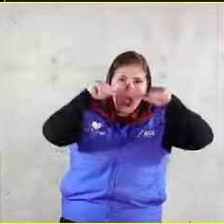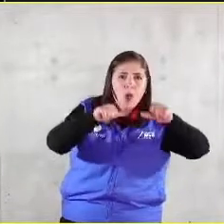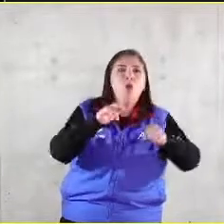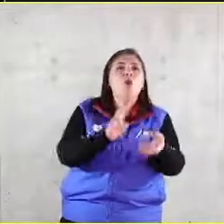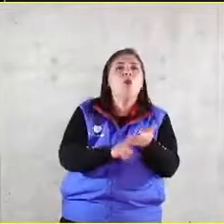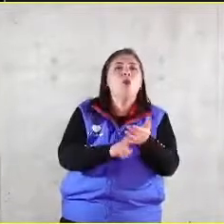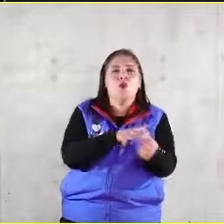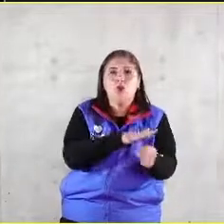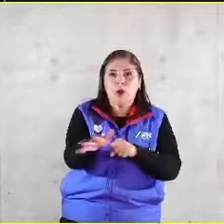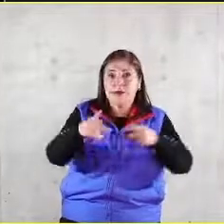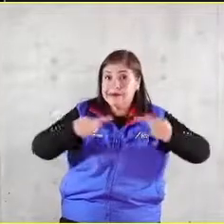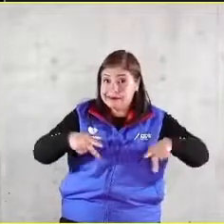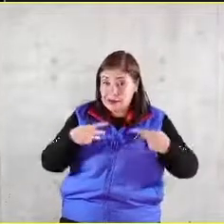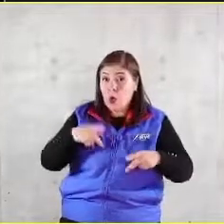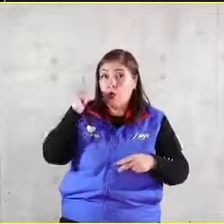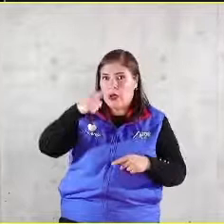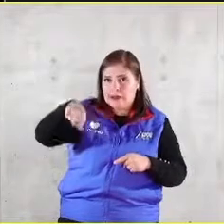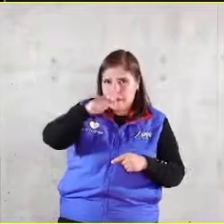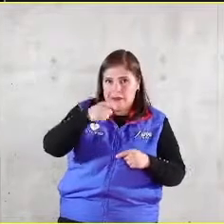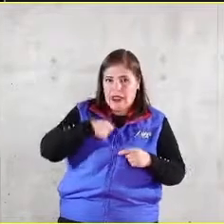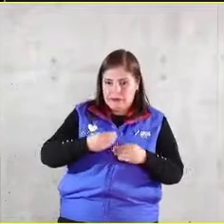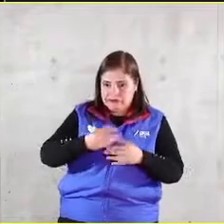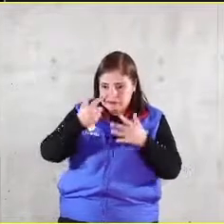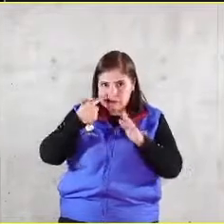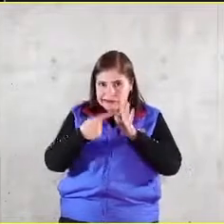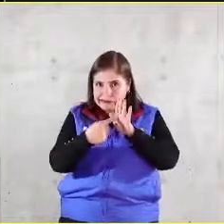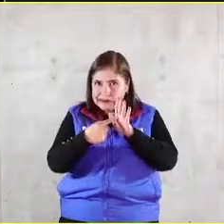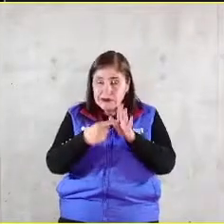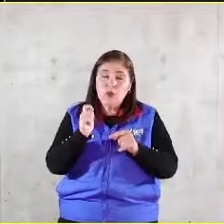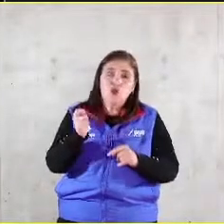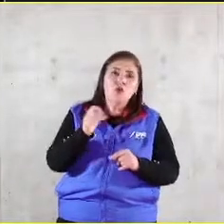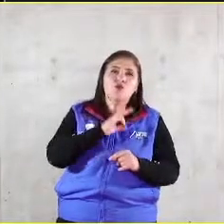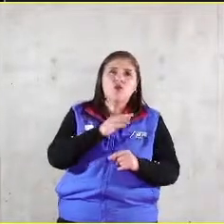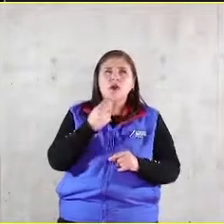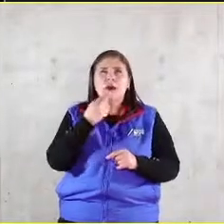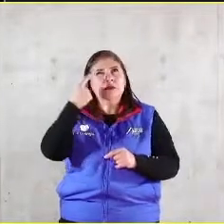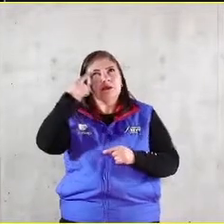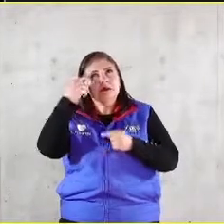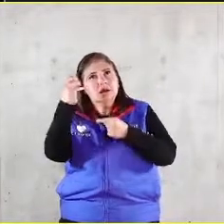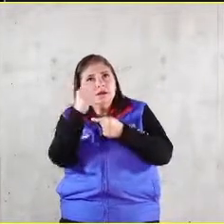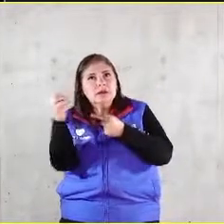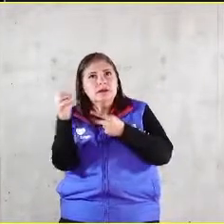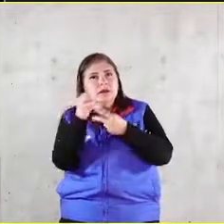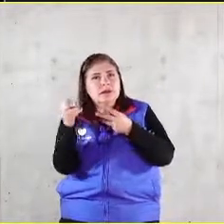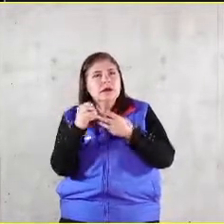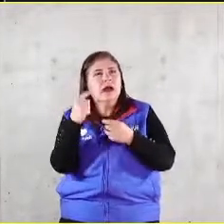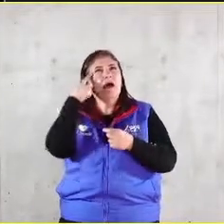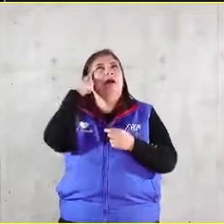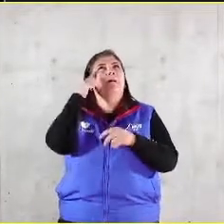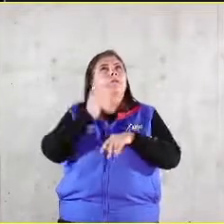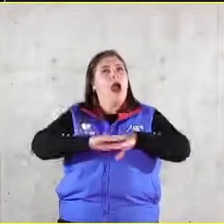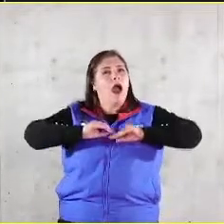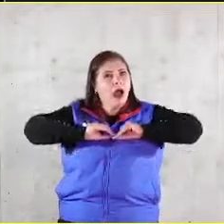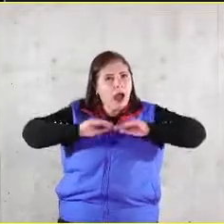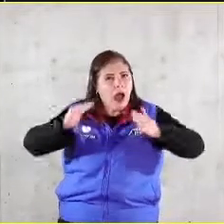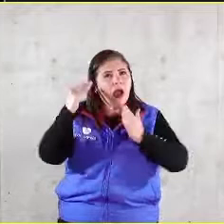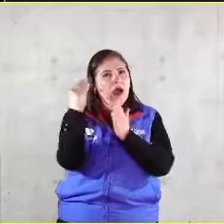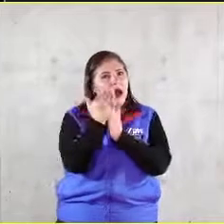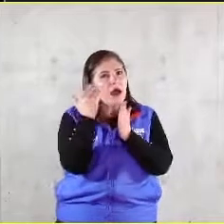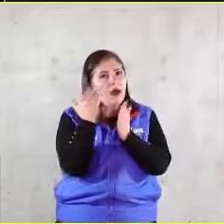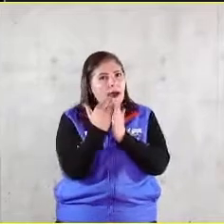herramienta que ponemos a su disposición les ayude a hacerlo de una forma sistemática concreta objetiva con indicadores